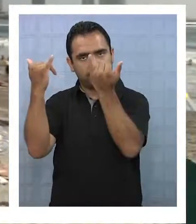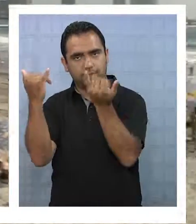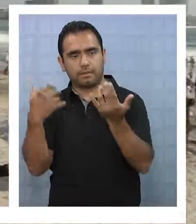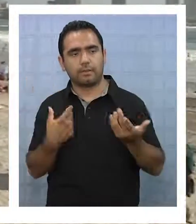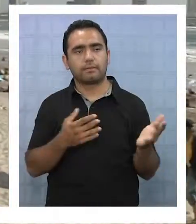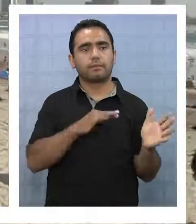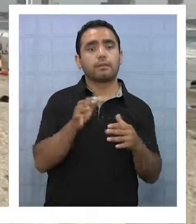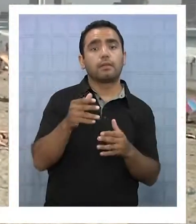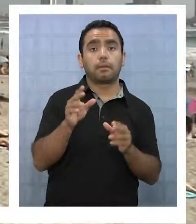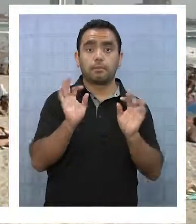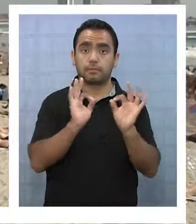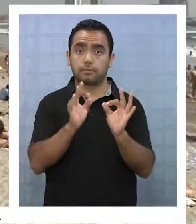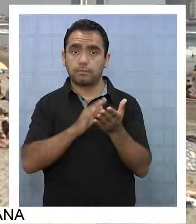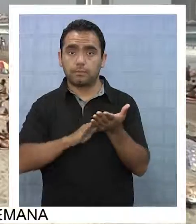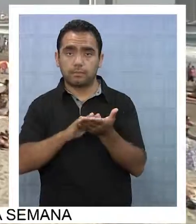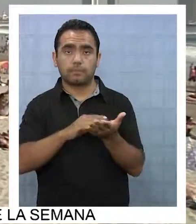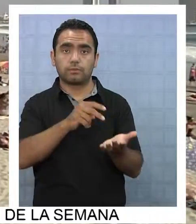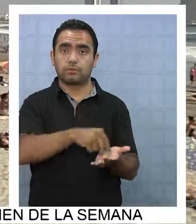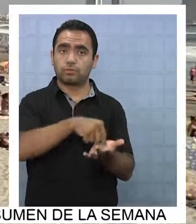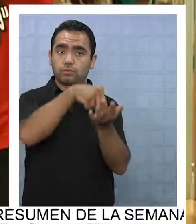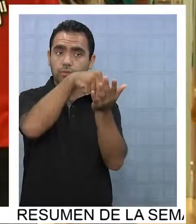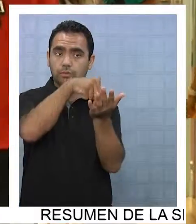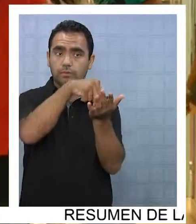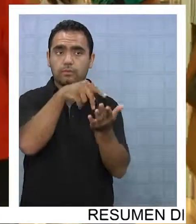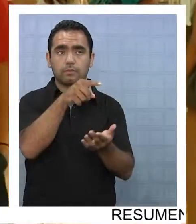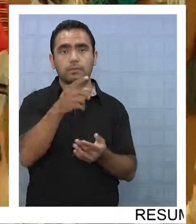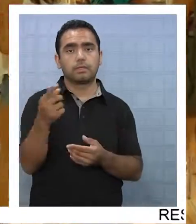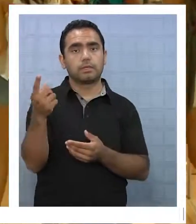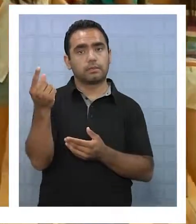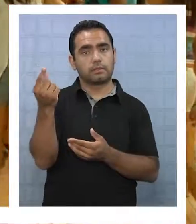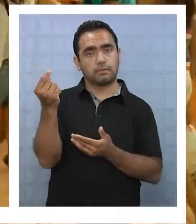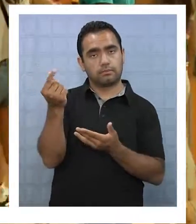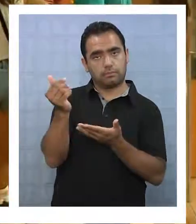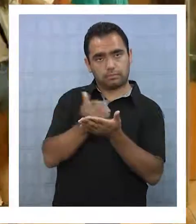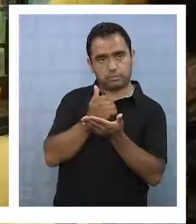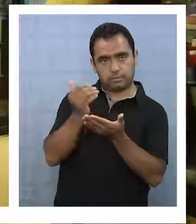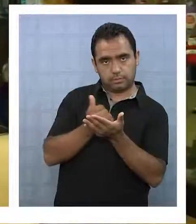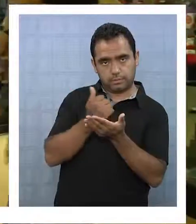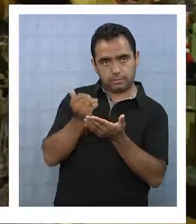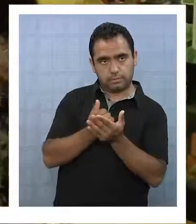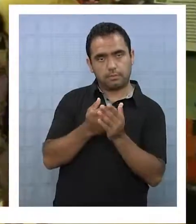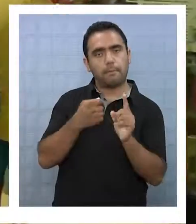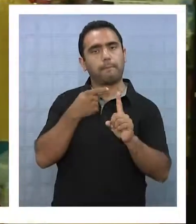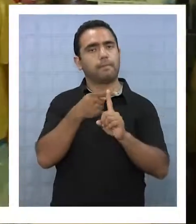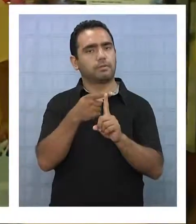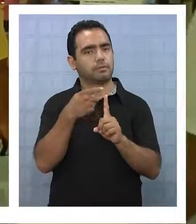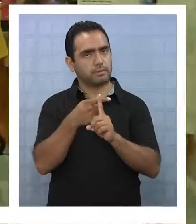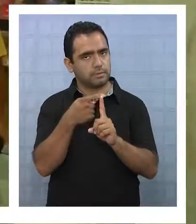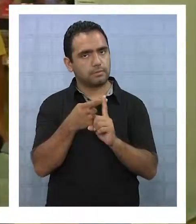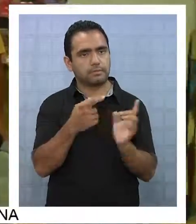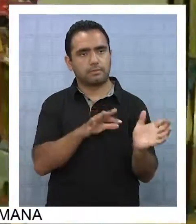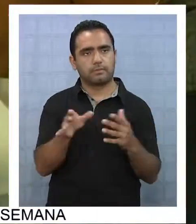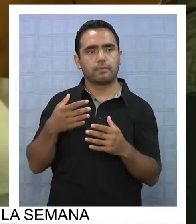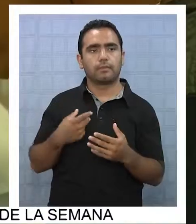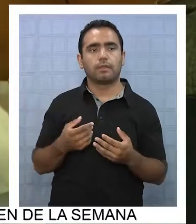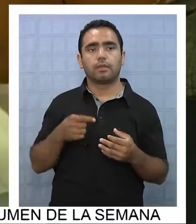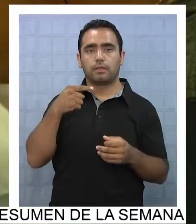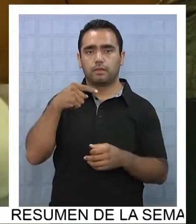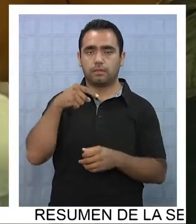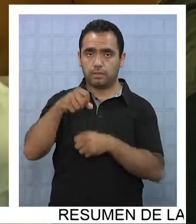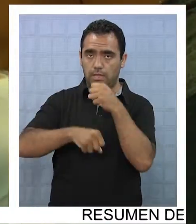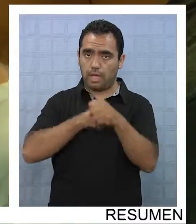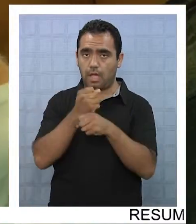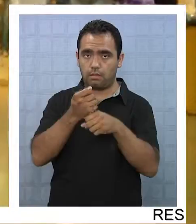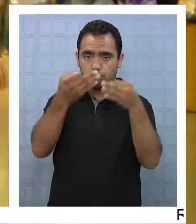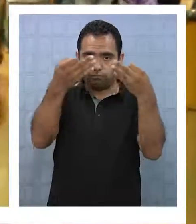Tal es el caso de Sofri, que durante estos meses ha visto incrementado su crecimiento, sacando cuentas positivas. Estamos cerrando un muy buen año para